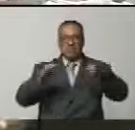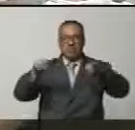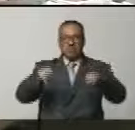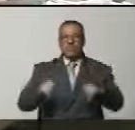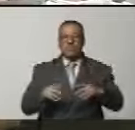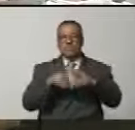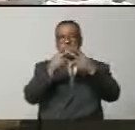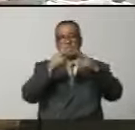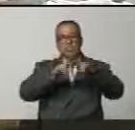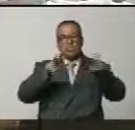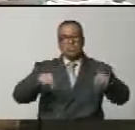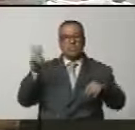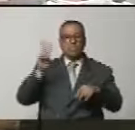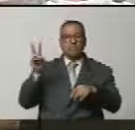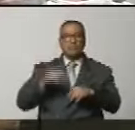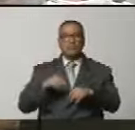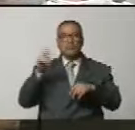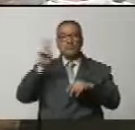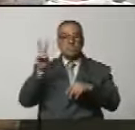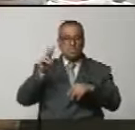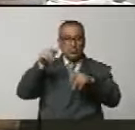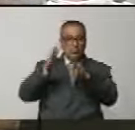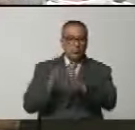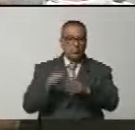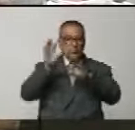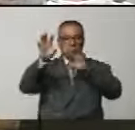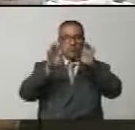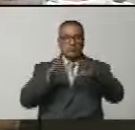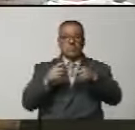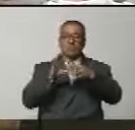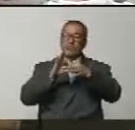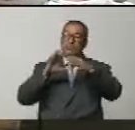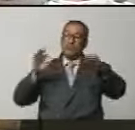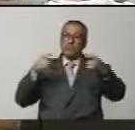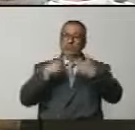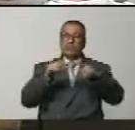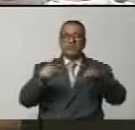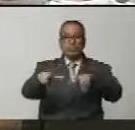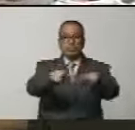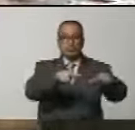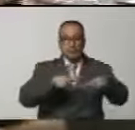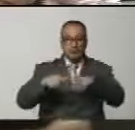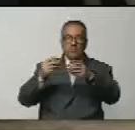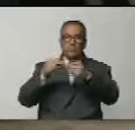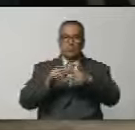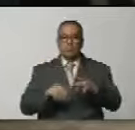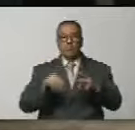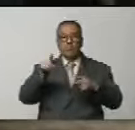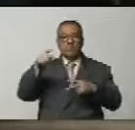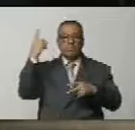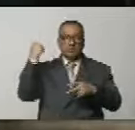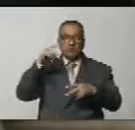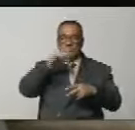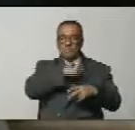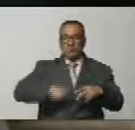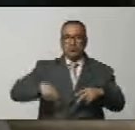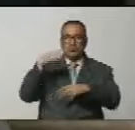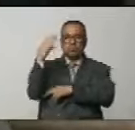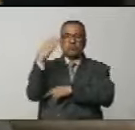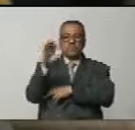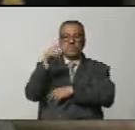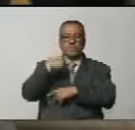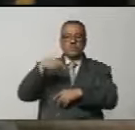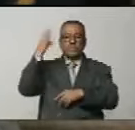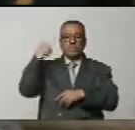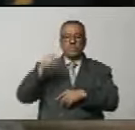y con la paz de Venezuela. Venezuela es un país independiente y soberano. Y así como Uribe en su mandato no